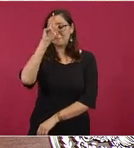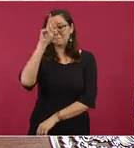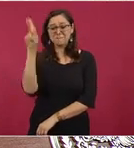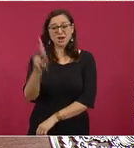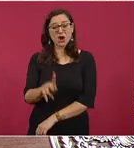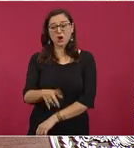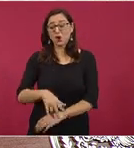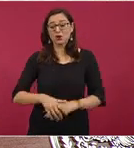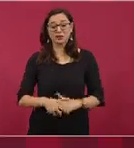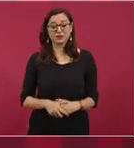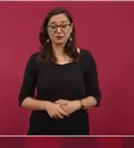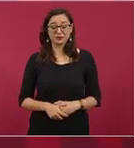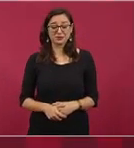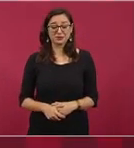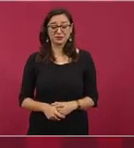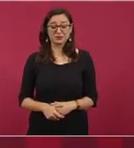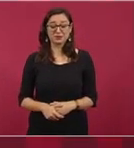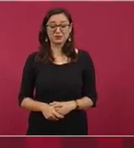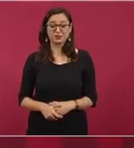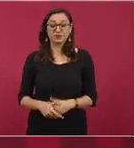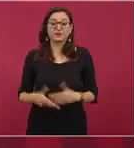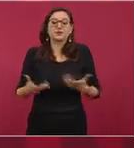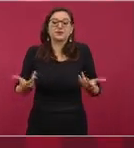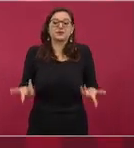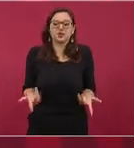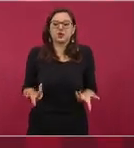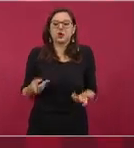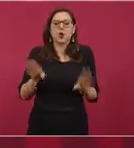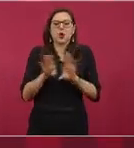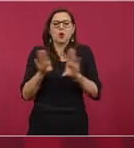pero da fama.